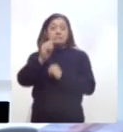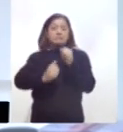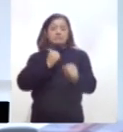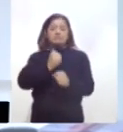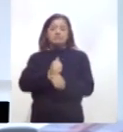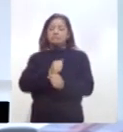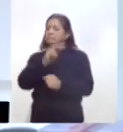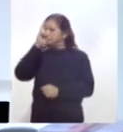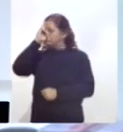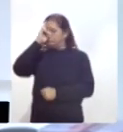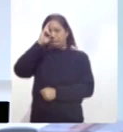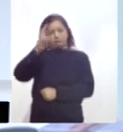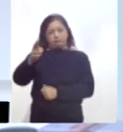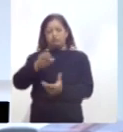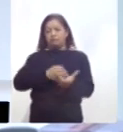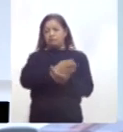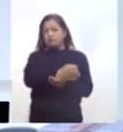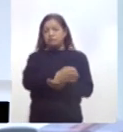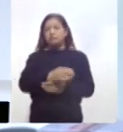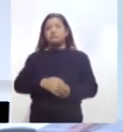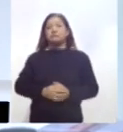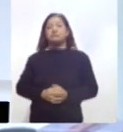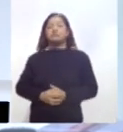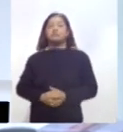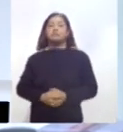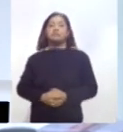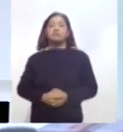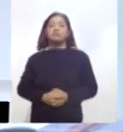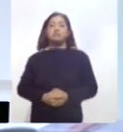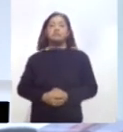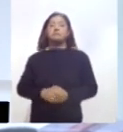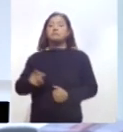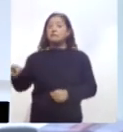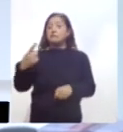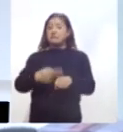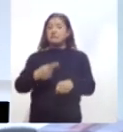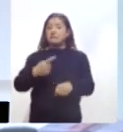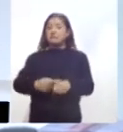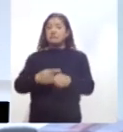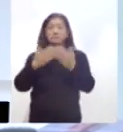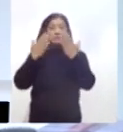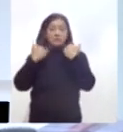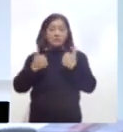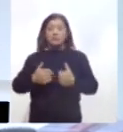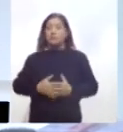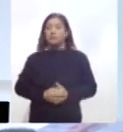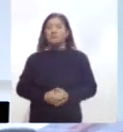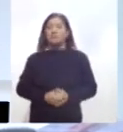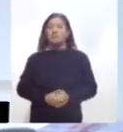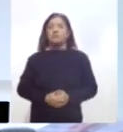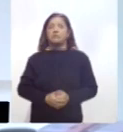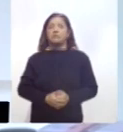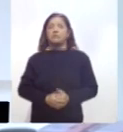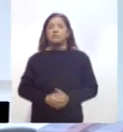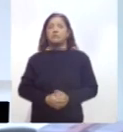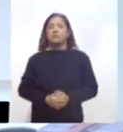hacia adelante, que no tenga alguna enfermedad degenerativa, que no tenga alguna cuestión de